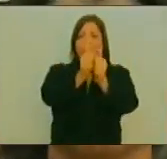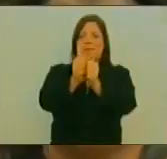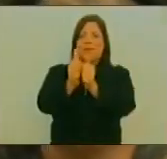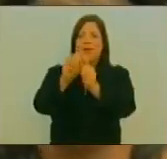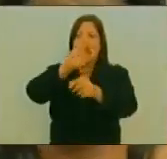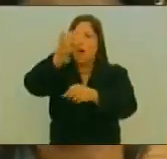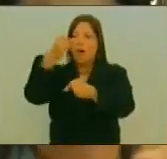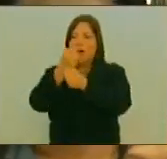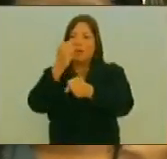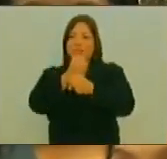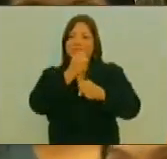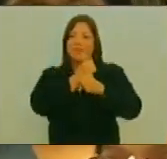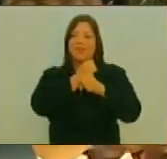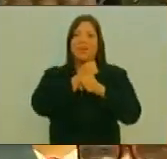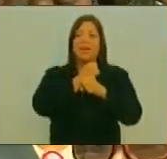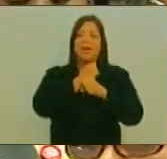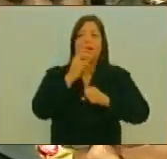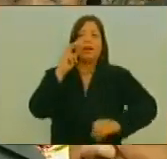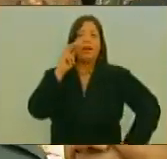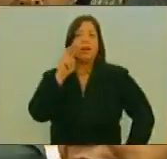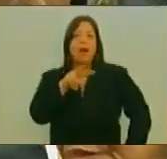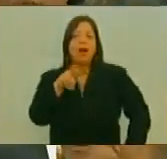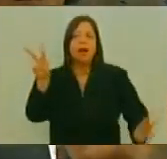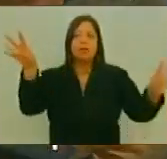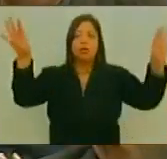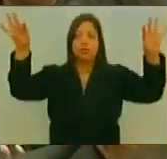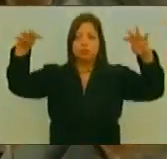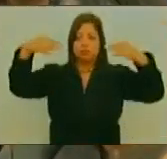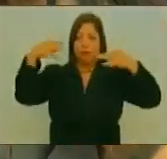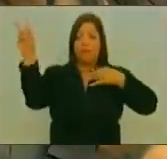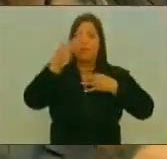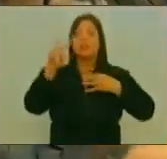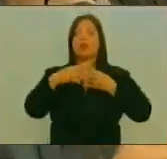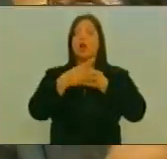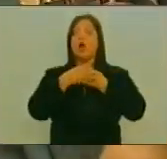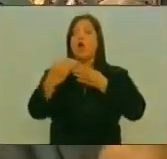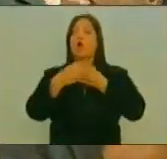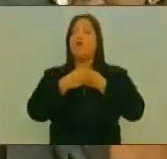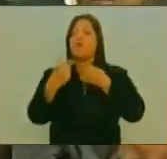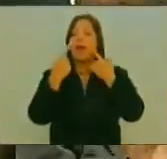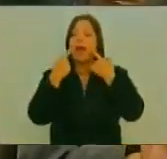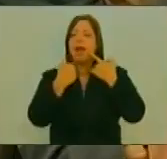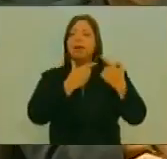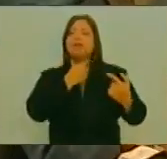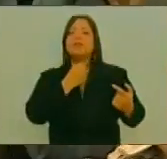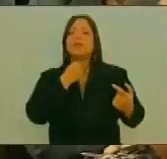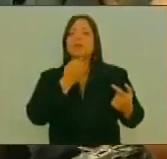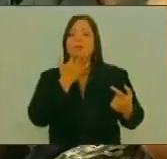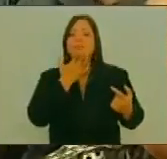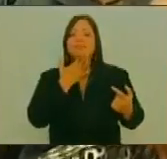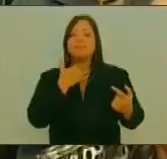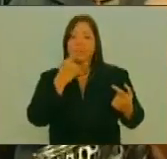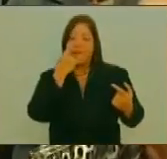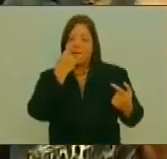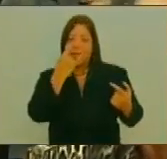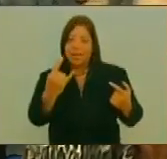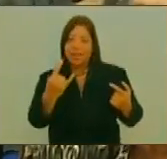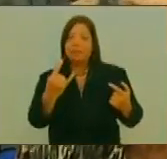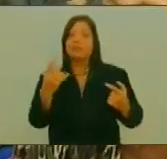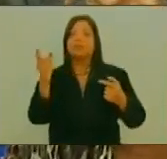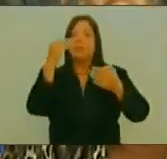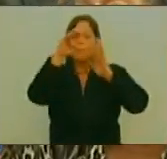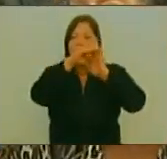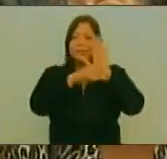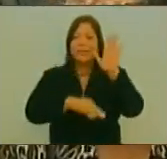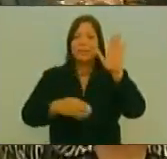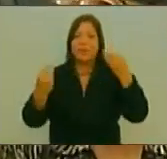esta jornada Están viendo Hacia Venezuela Para concretar Algo que es parte Ya de nuestra piel De nuestros principios De